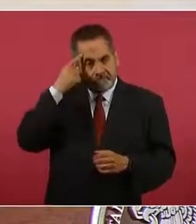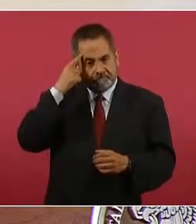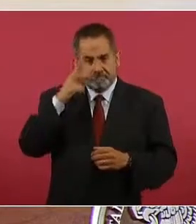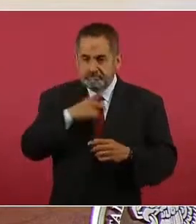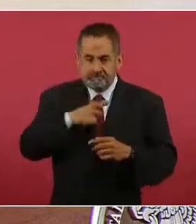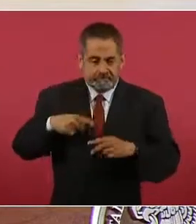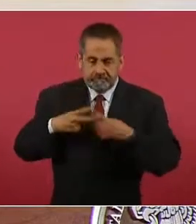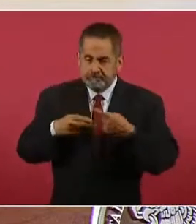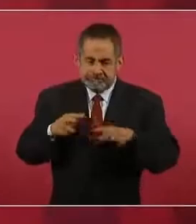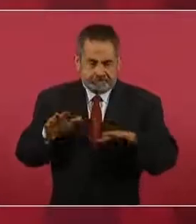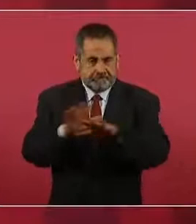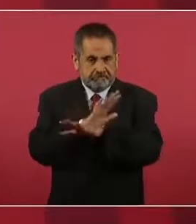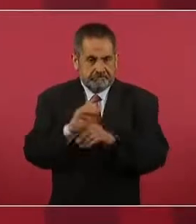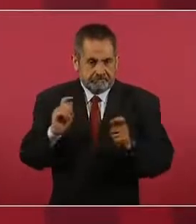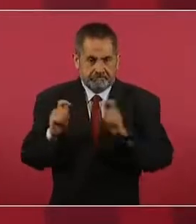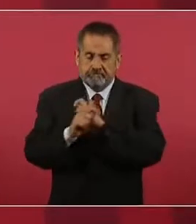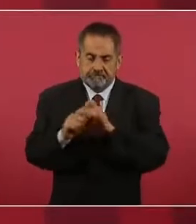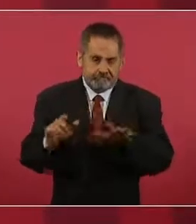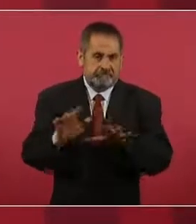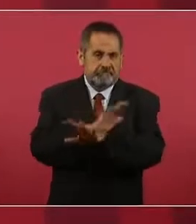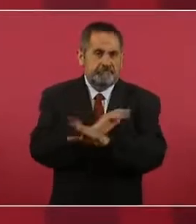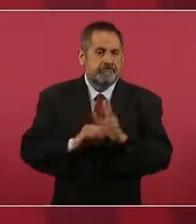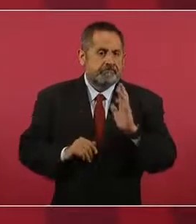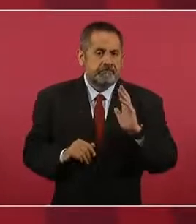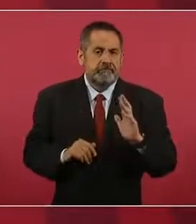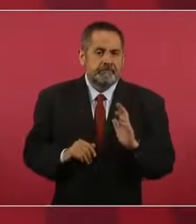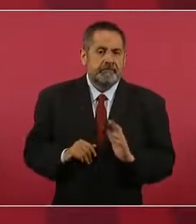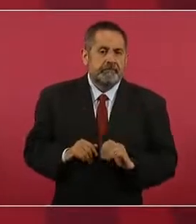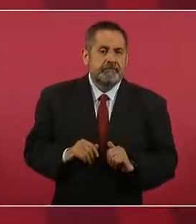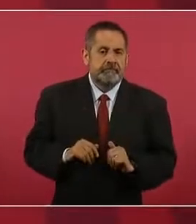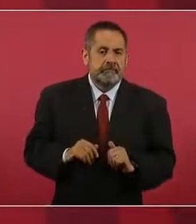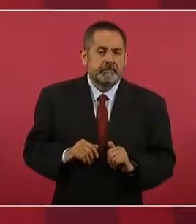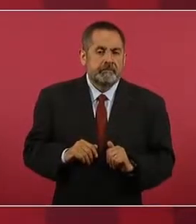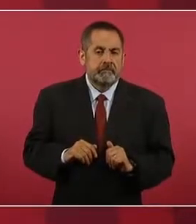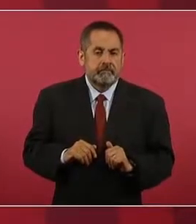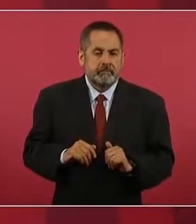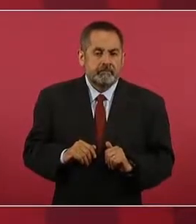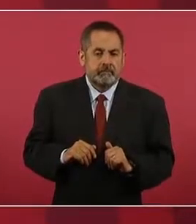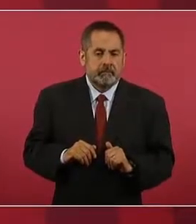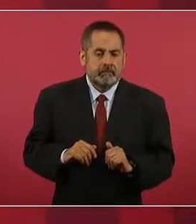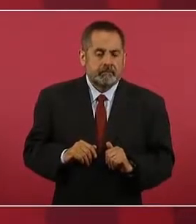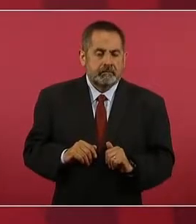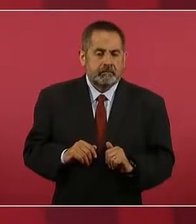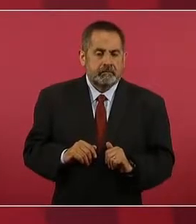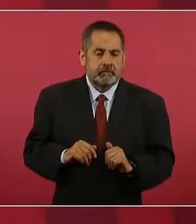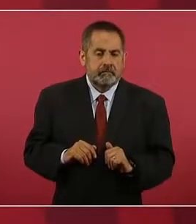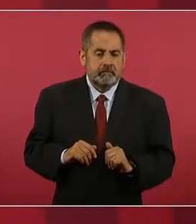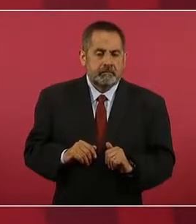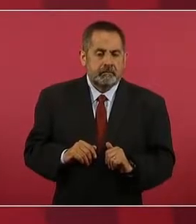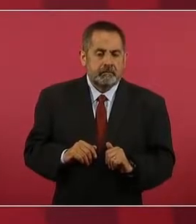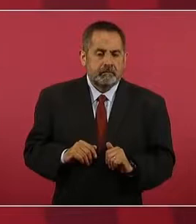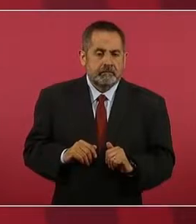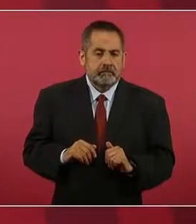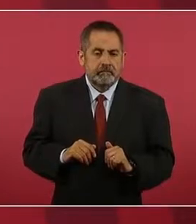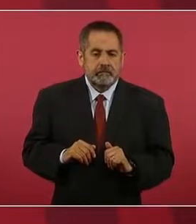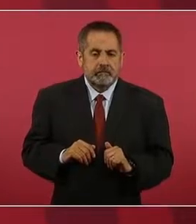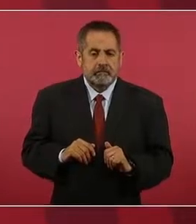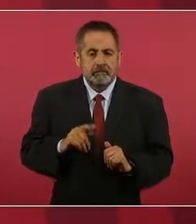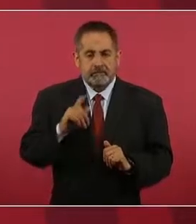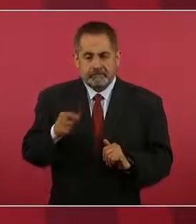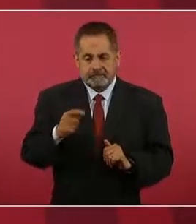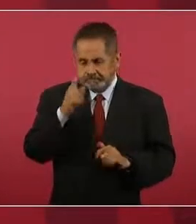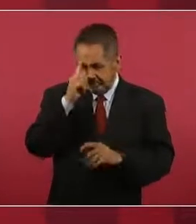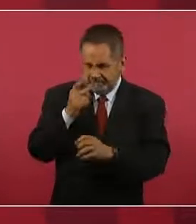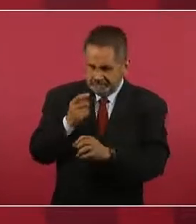cambiar o, mejor dicho,